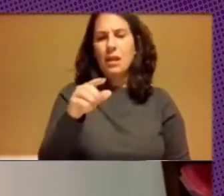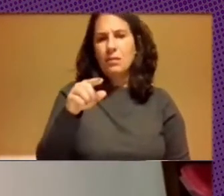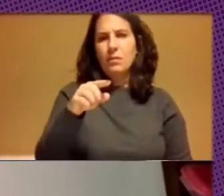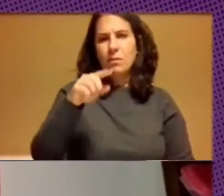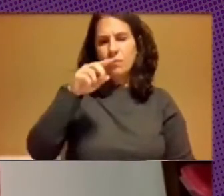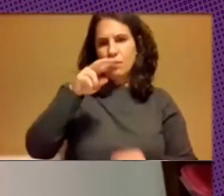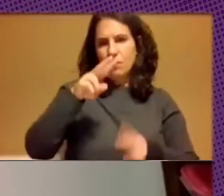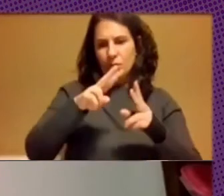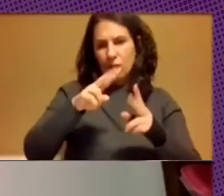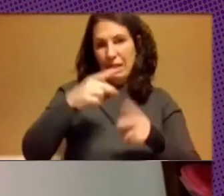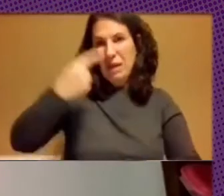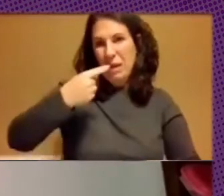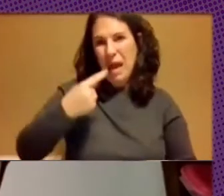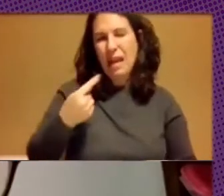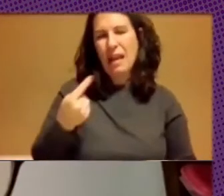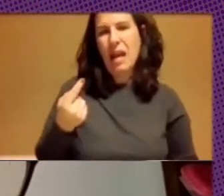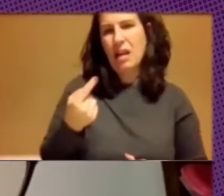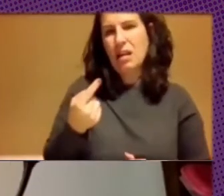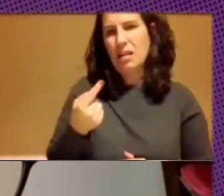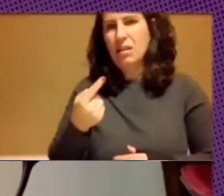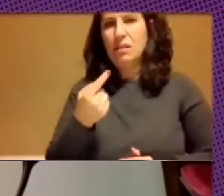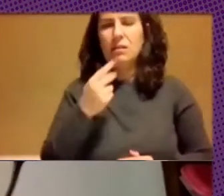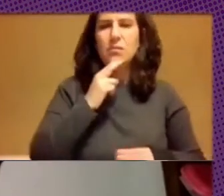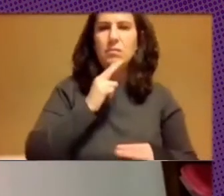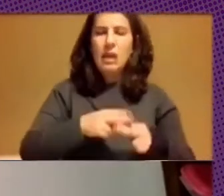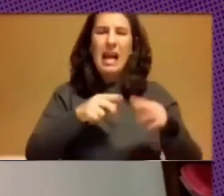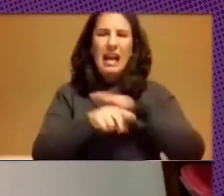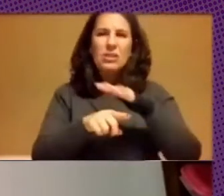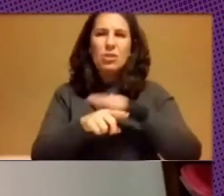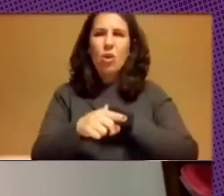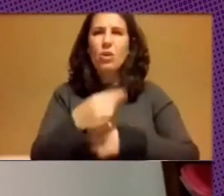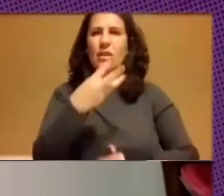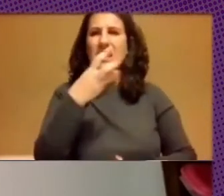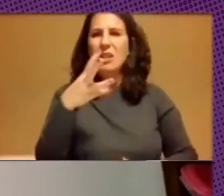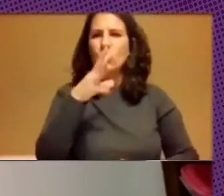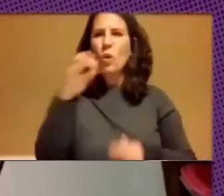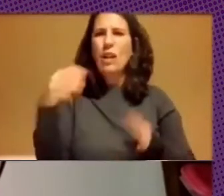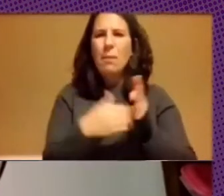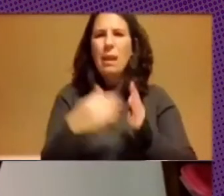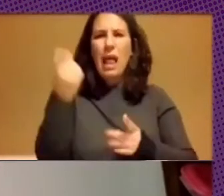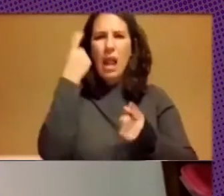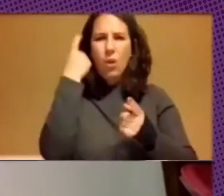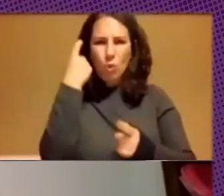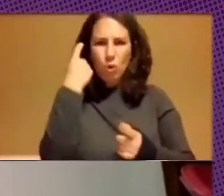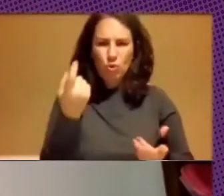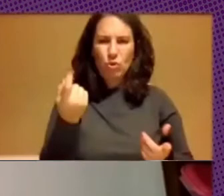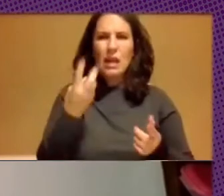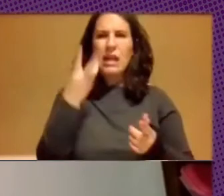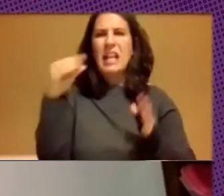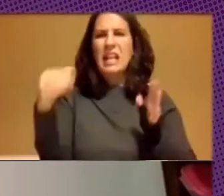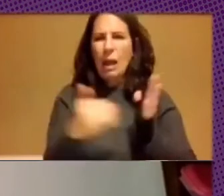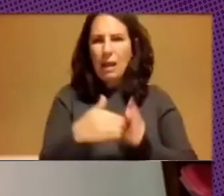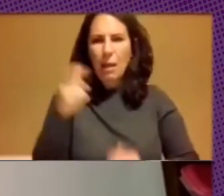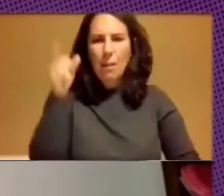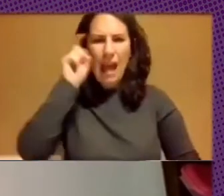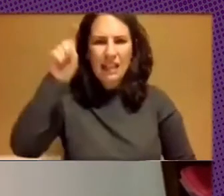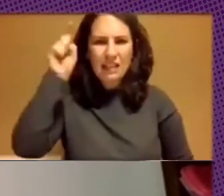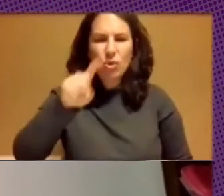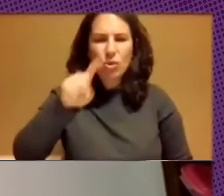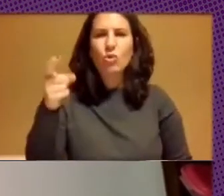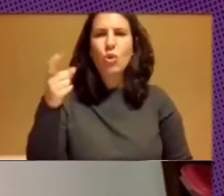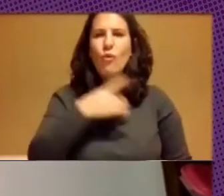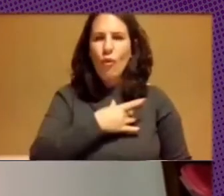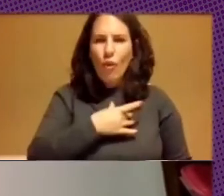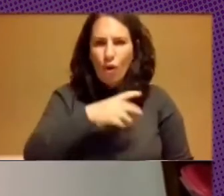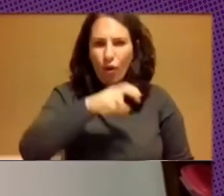tamaño de primaria, estamos hablando de, se gestionan más de 340.000 alumnos, 30.000 maestros, más subfuncionarios,